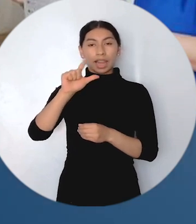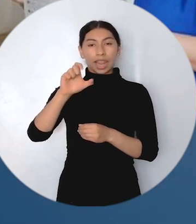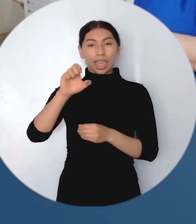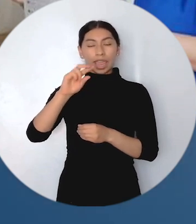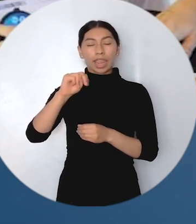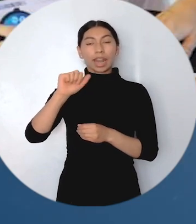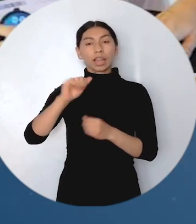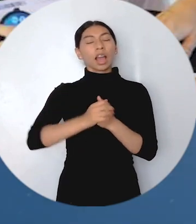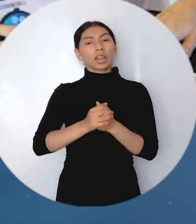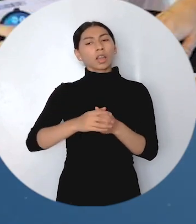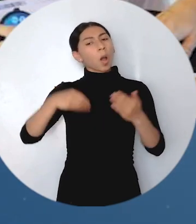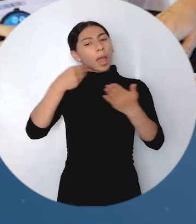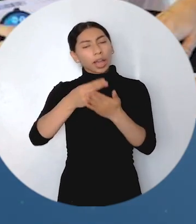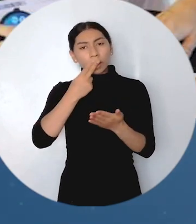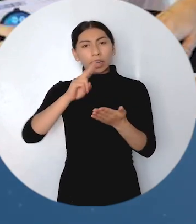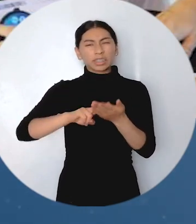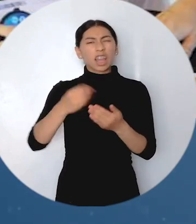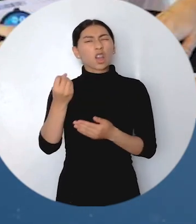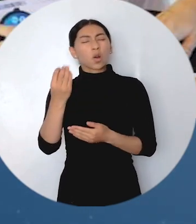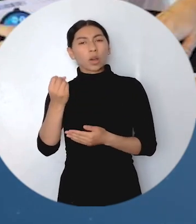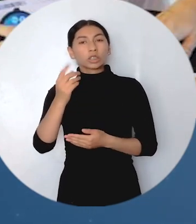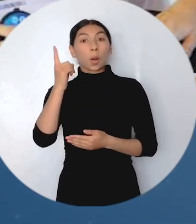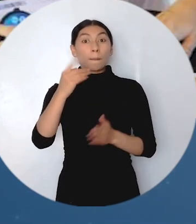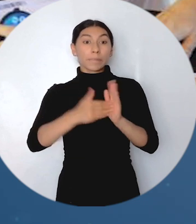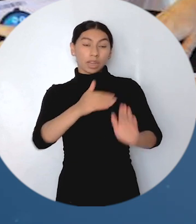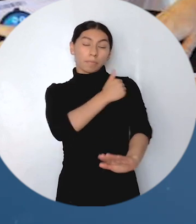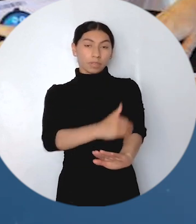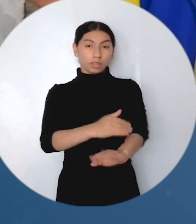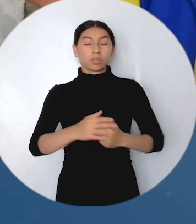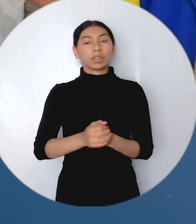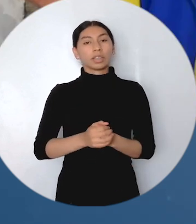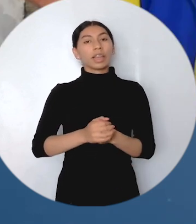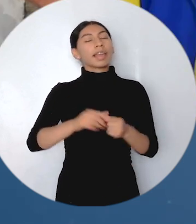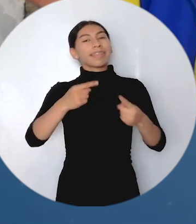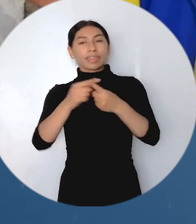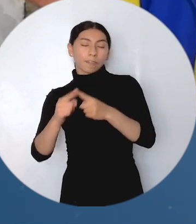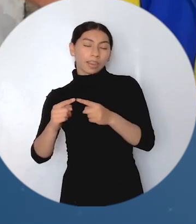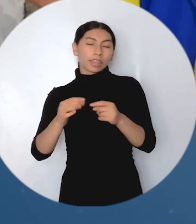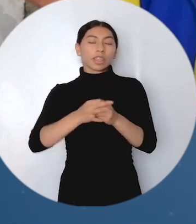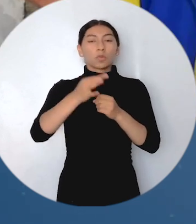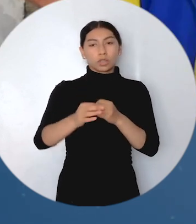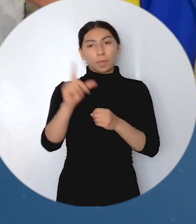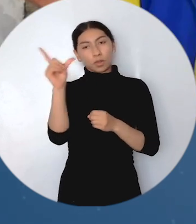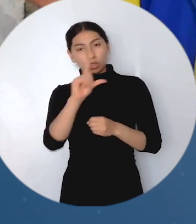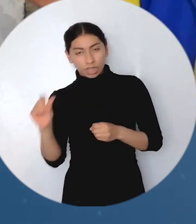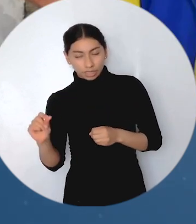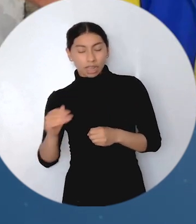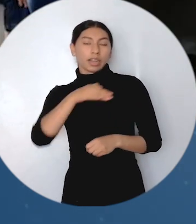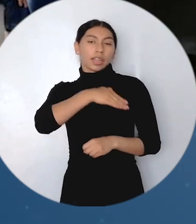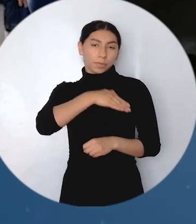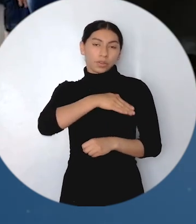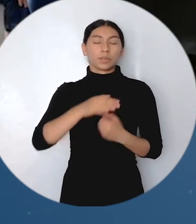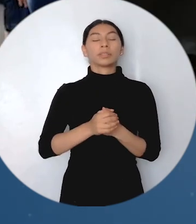administrativa a igual número de víctimas, por un valor cercano a los mil millones de pesos en los municipios de Simití, Santa Rosa del Sur,